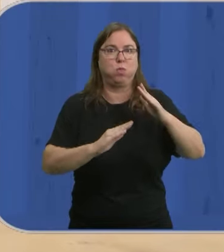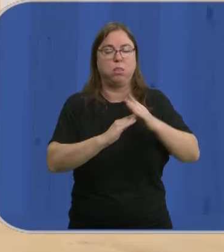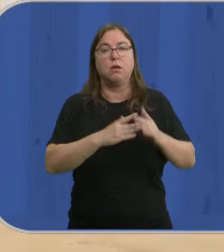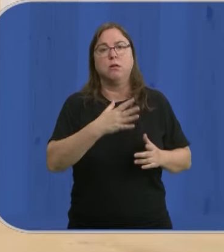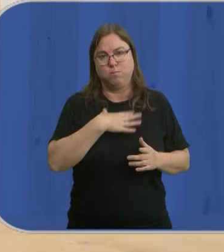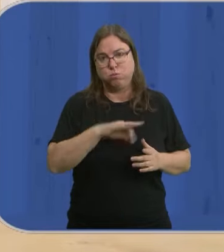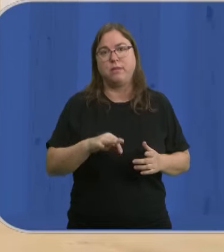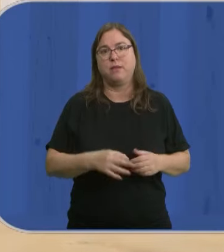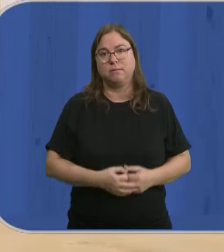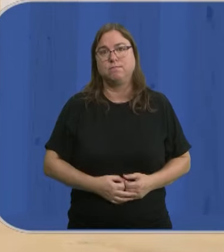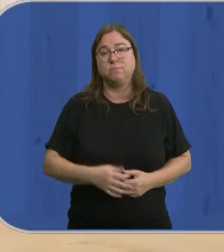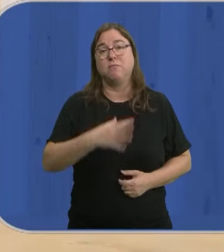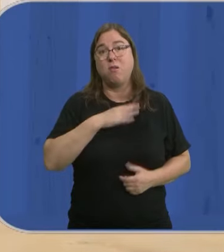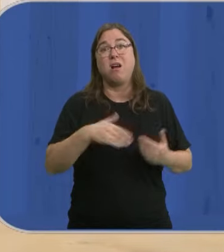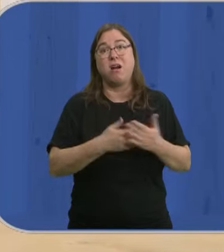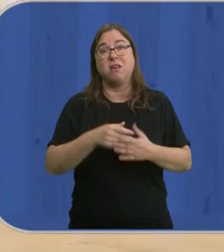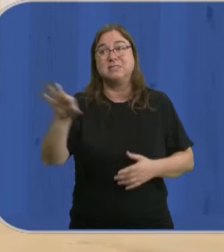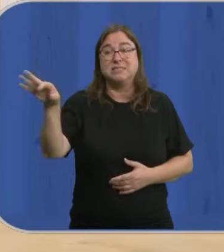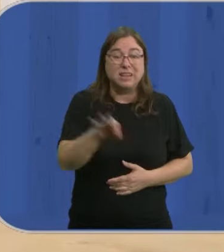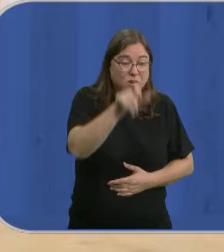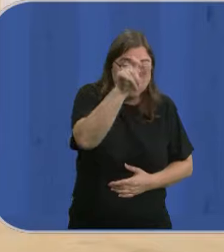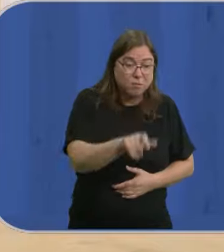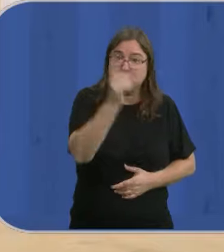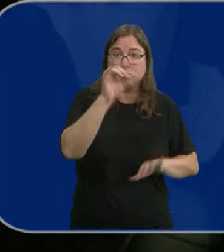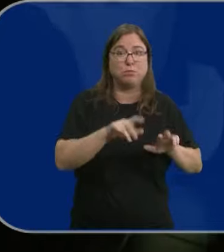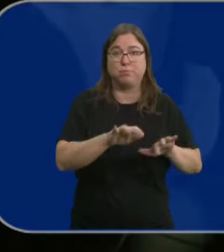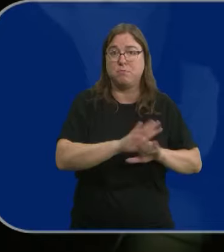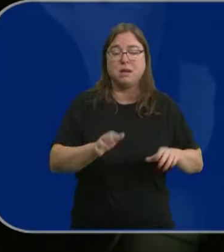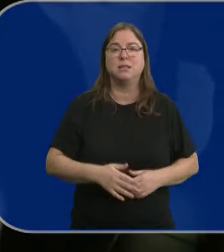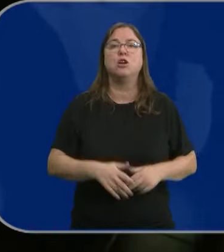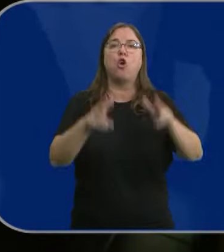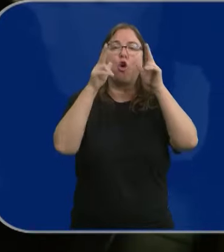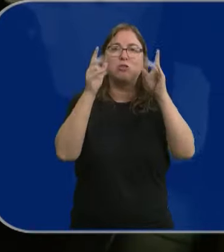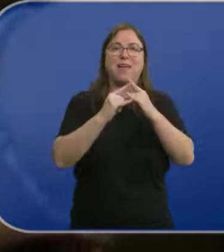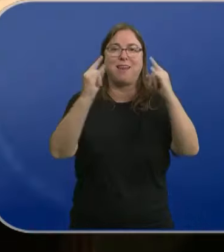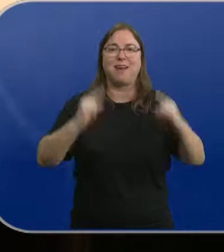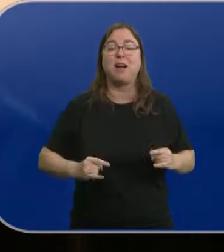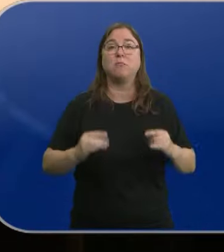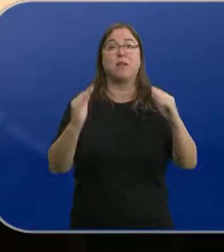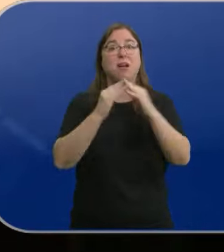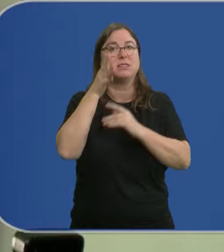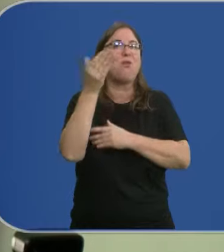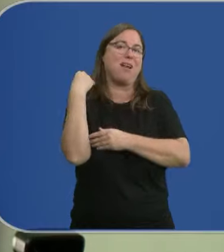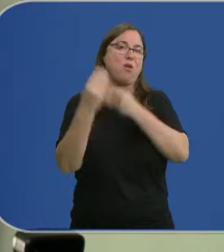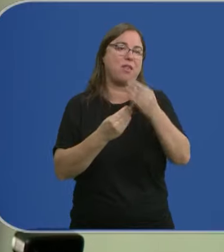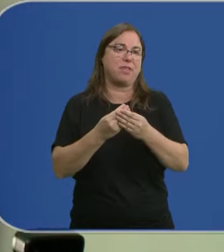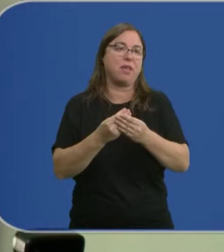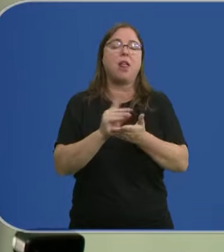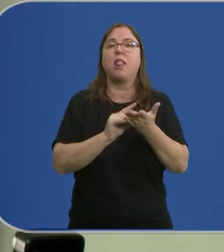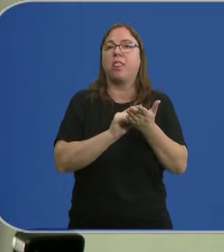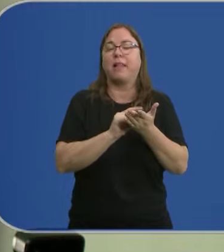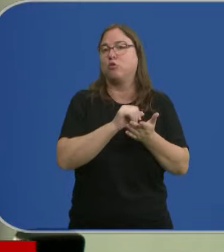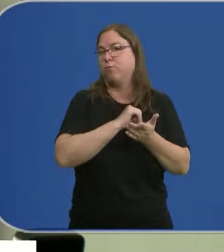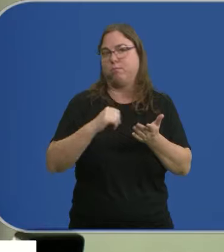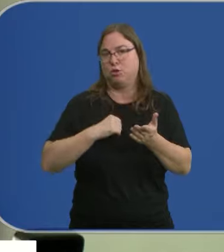que es posible que tengamos que incluso dedicar a una persona solamente a poder reflejar esos datos. Hoteles, campings o casas rurales ya lo hacían. Recoger una serie de